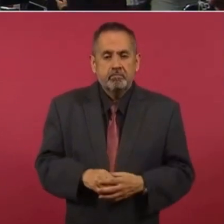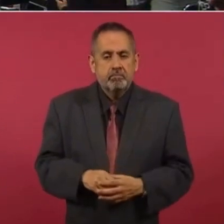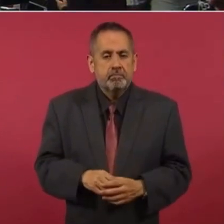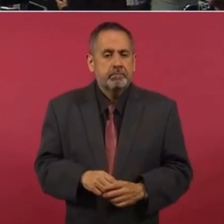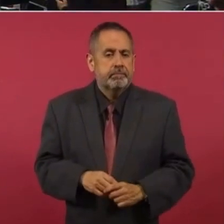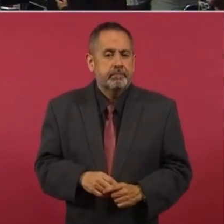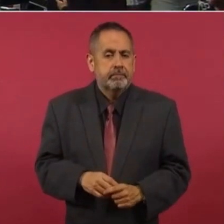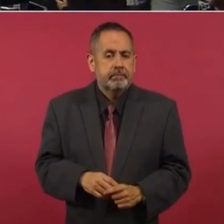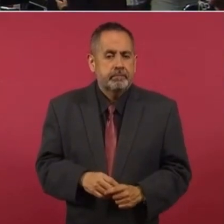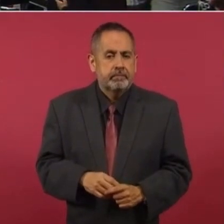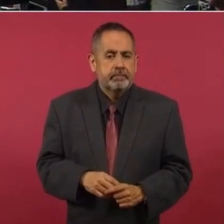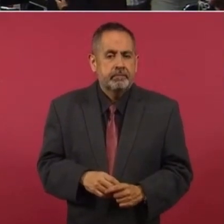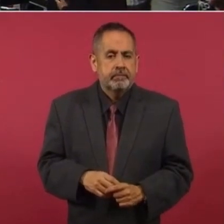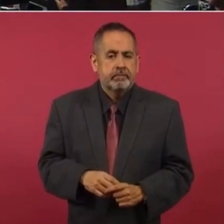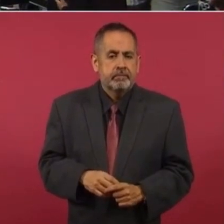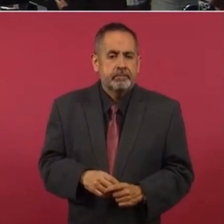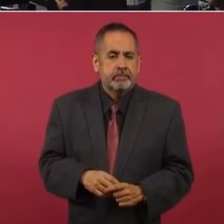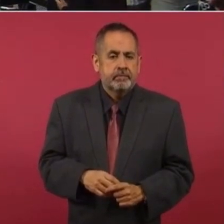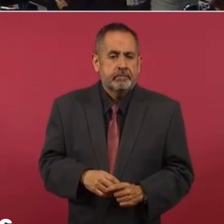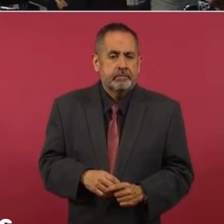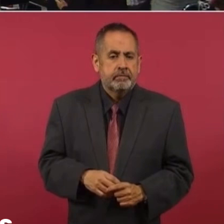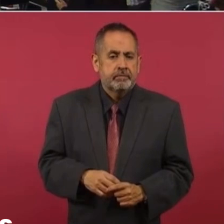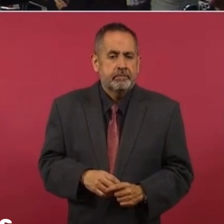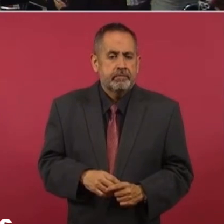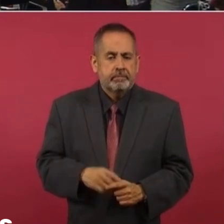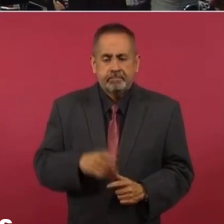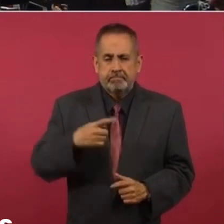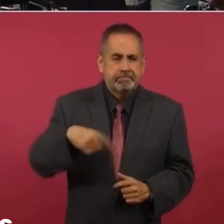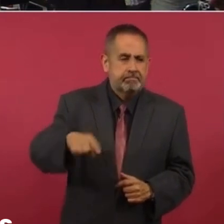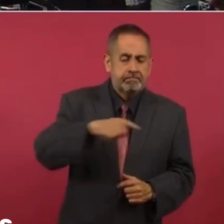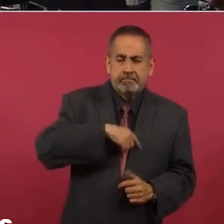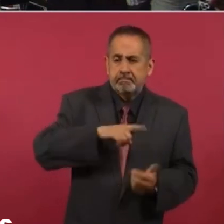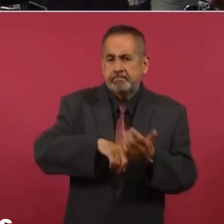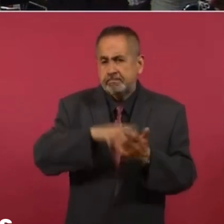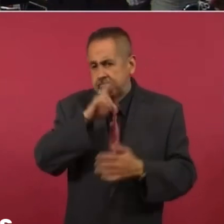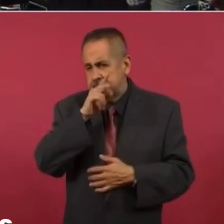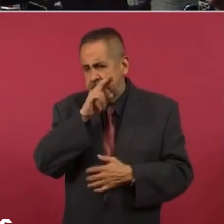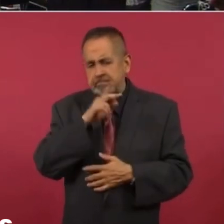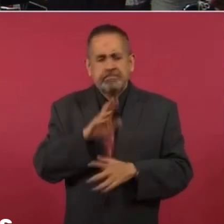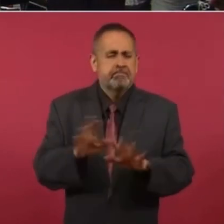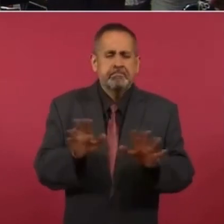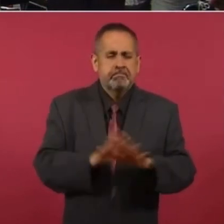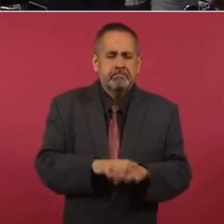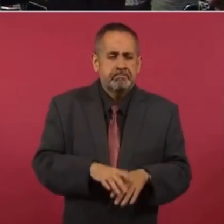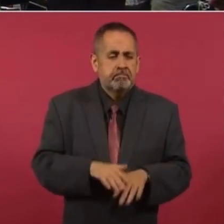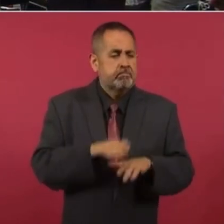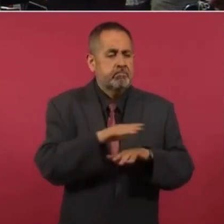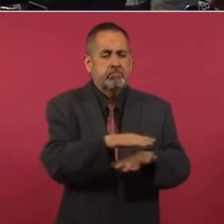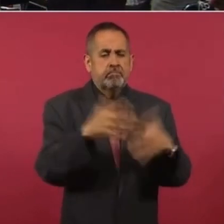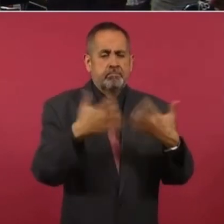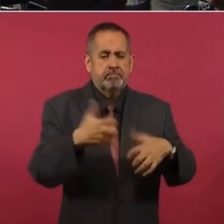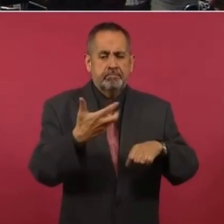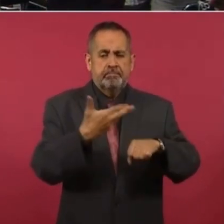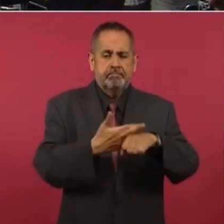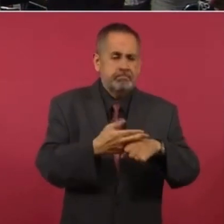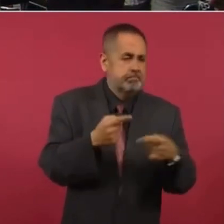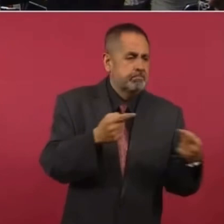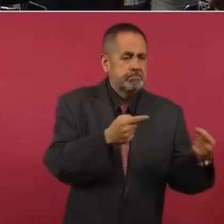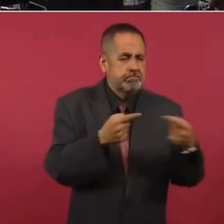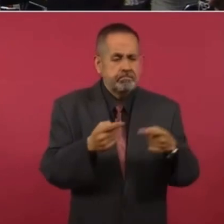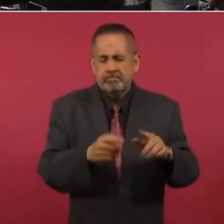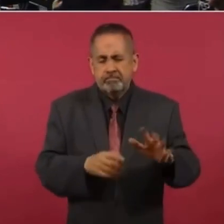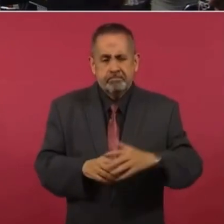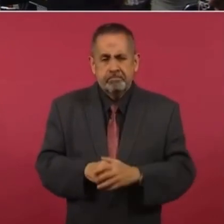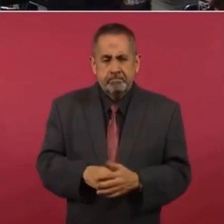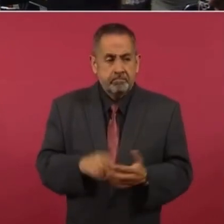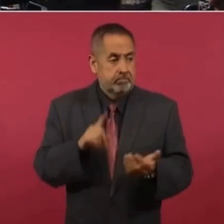a nadie. Eso no es un asunto de empresarios, no todo el que